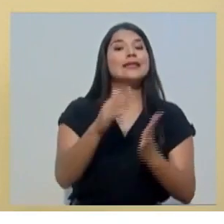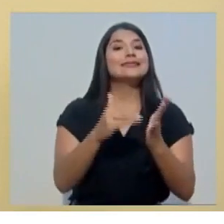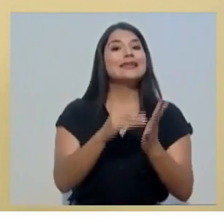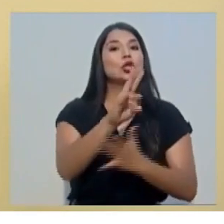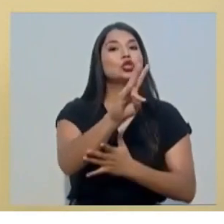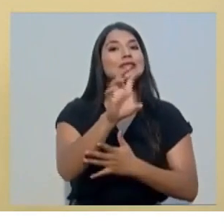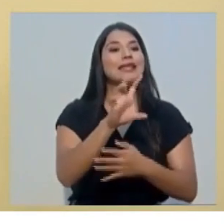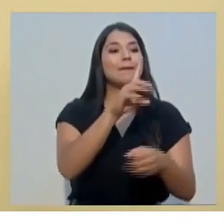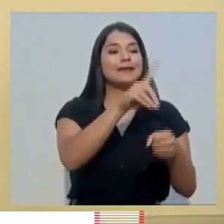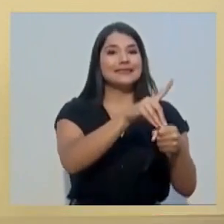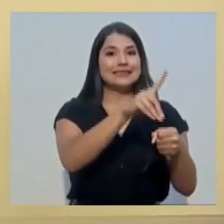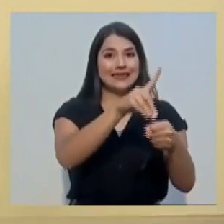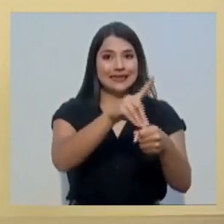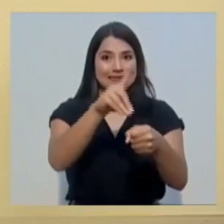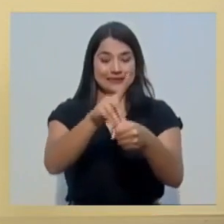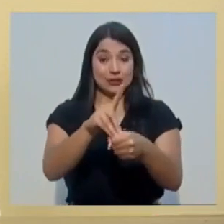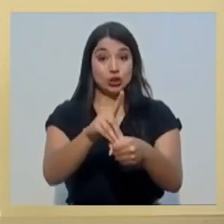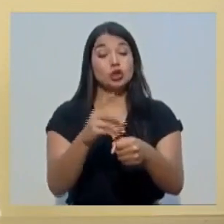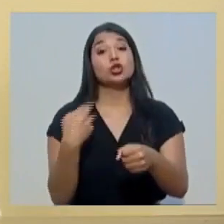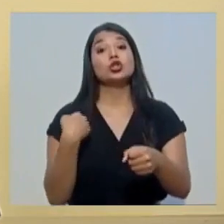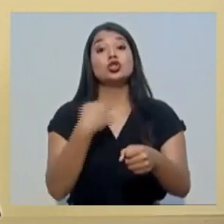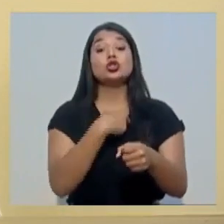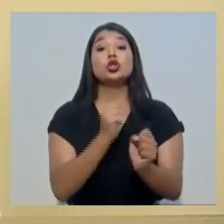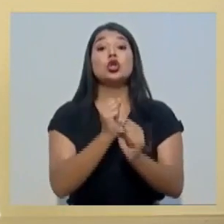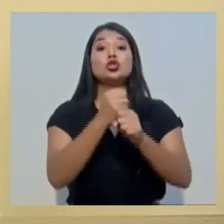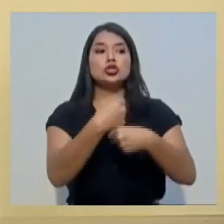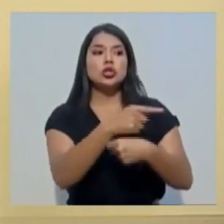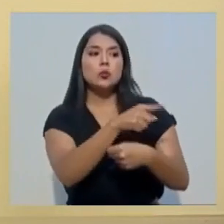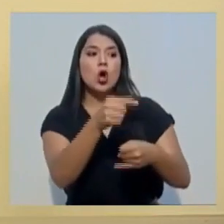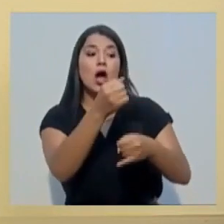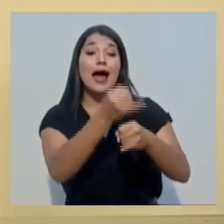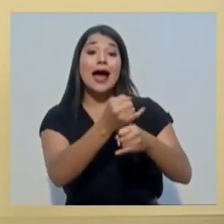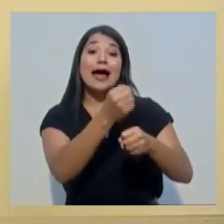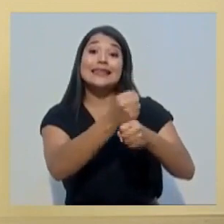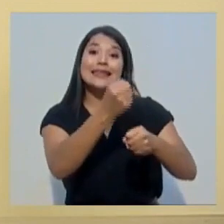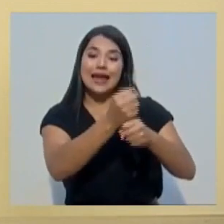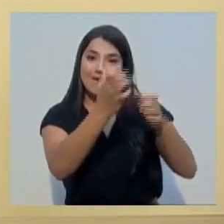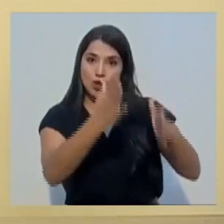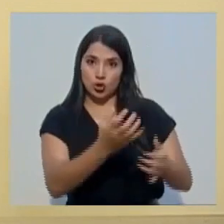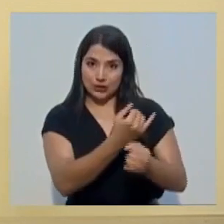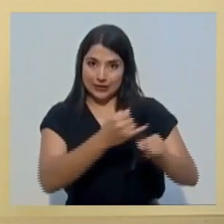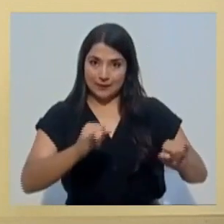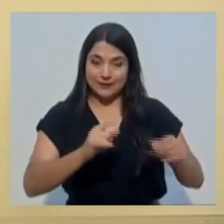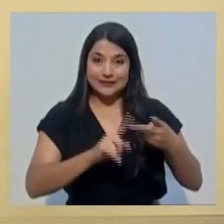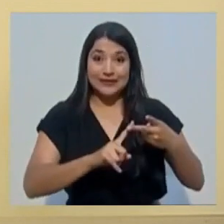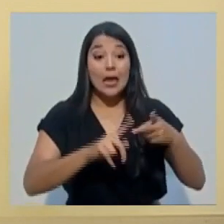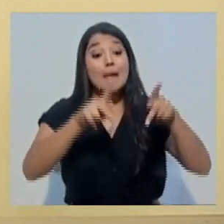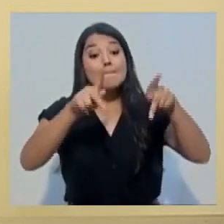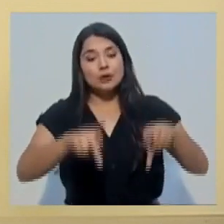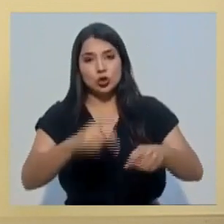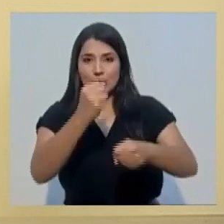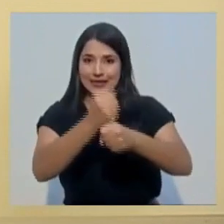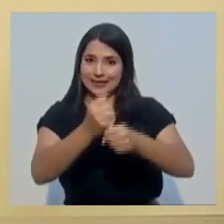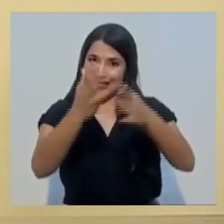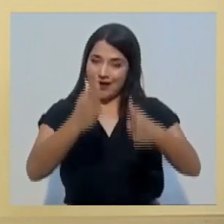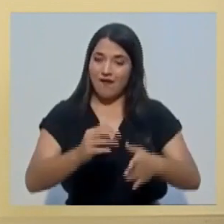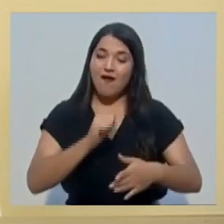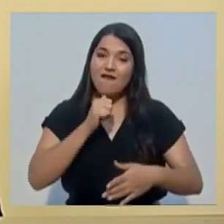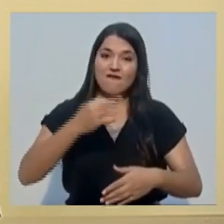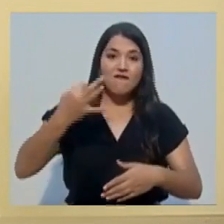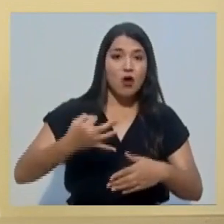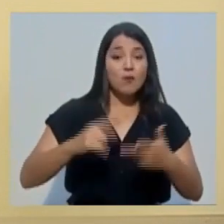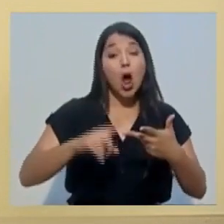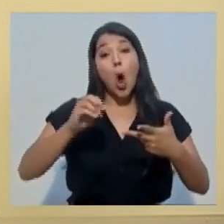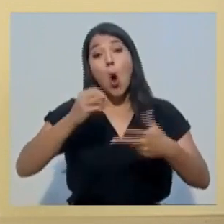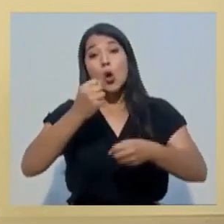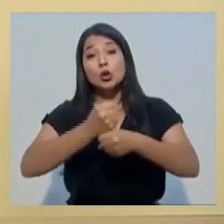depósitos que se han realizado a trabajadores independientes y personas trabajadoras informales o temporales